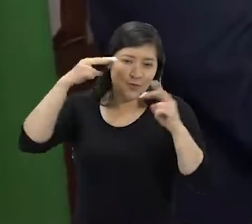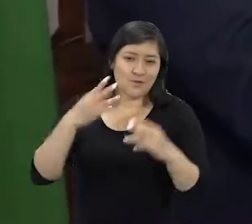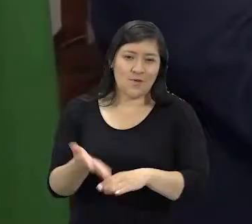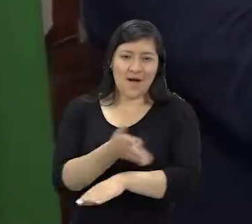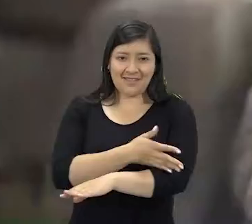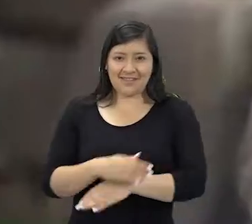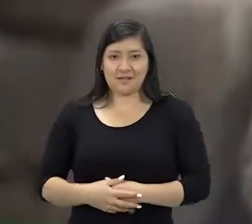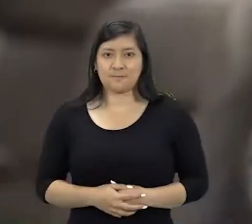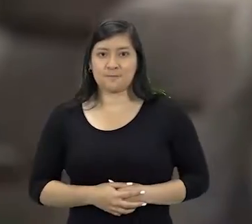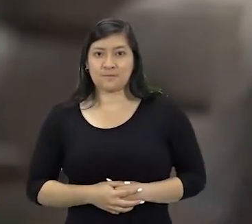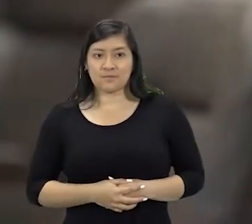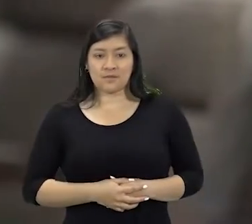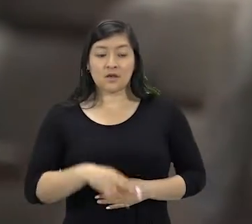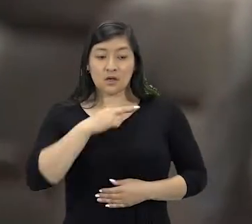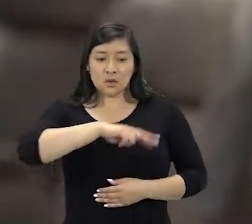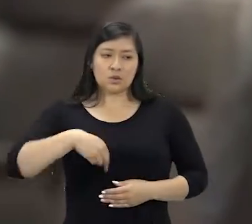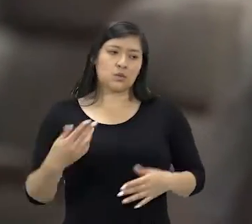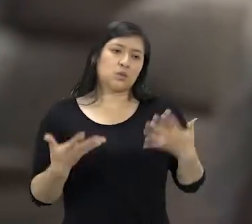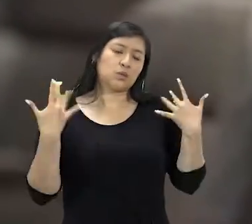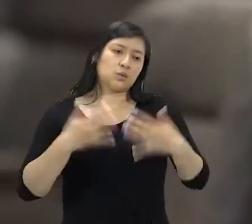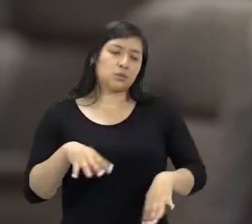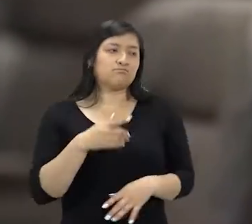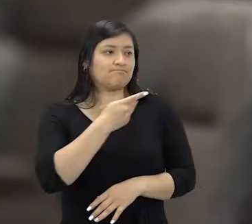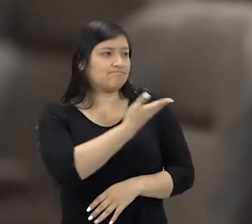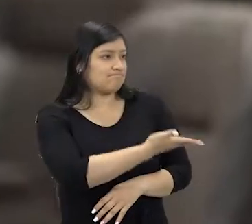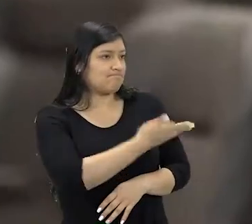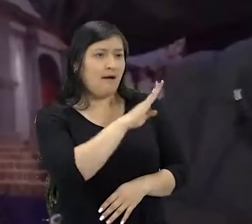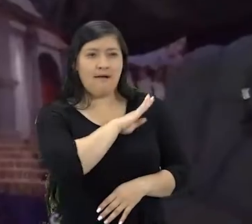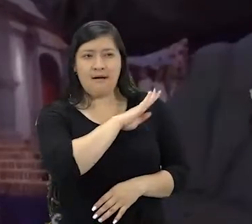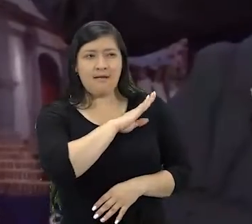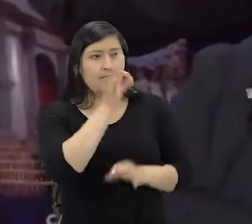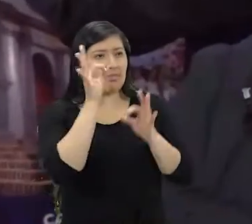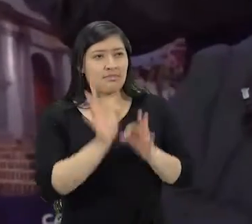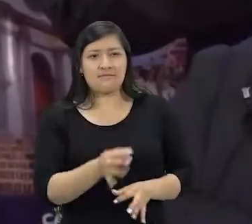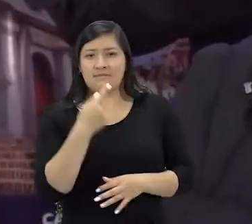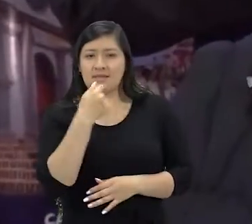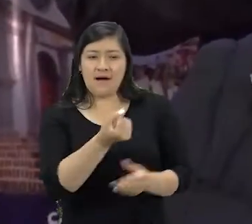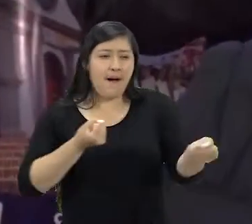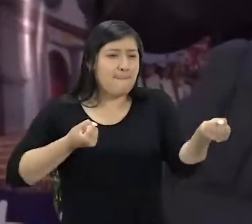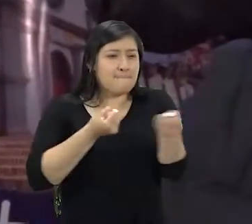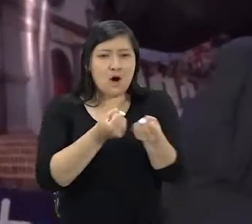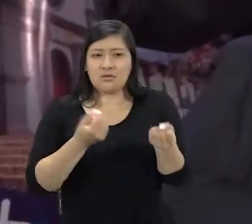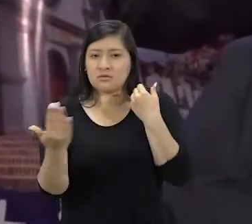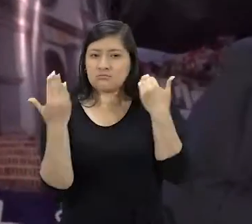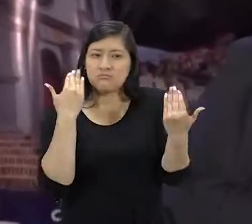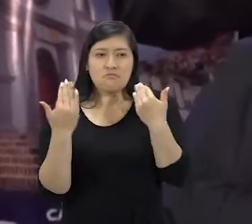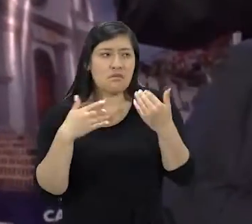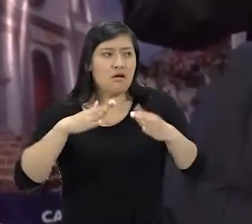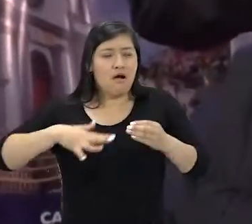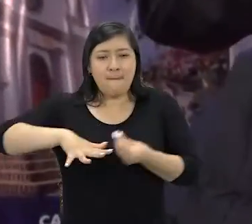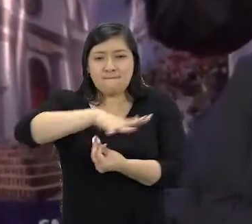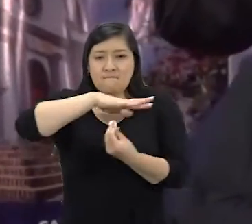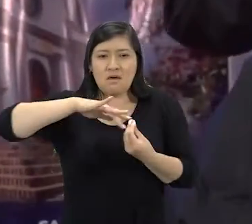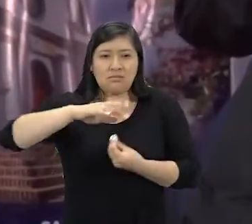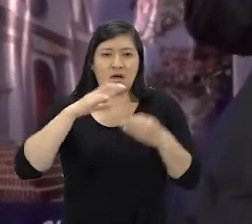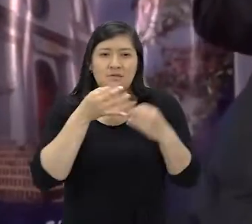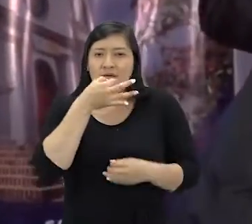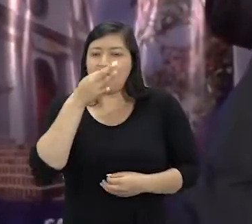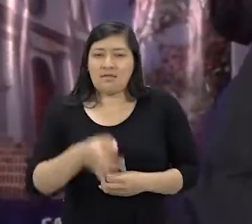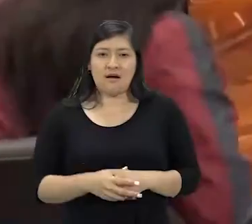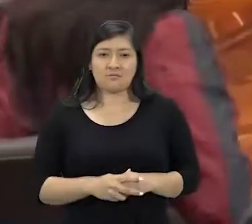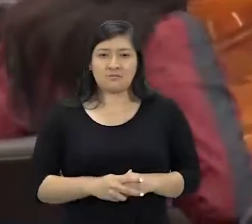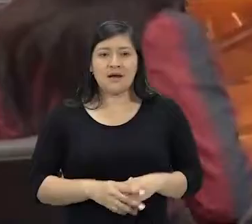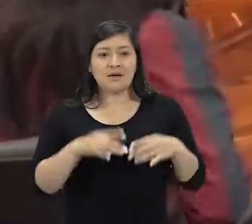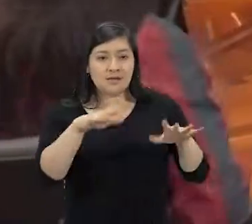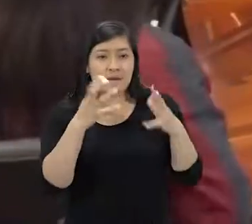corregimientos tan importantes. Tenemos un excelente alcalde que sí piensa en el campo, piensa en las empresas y piensa en